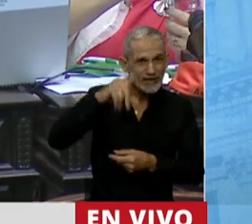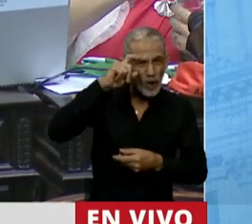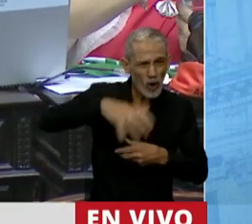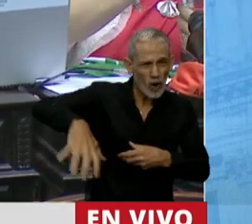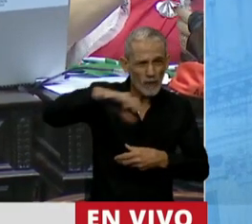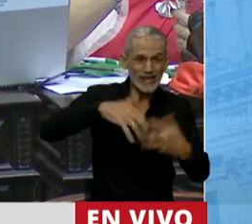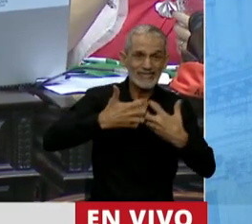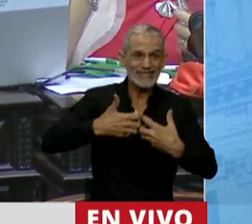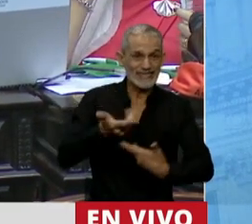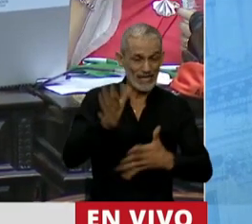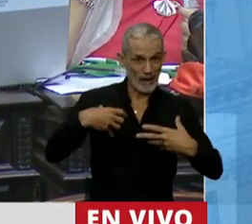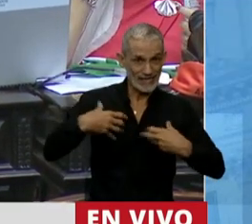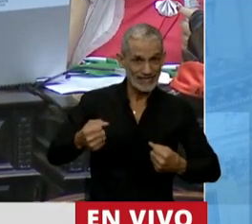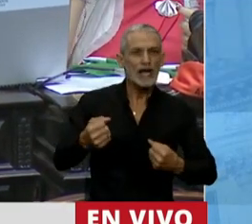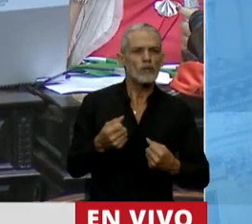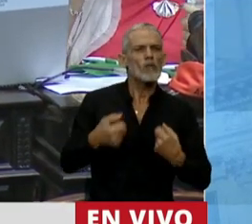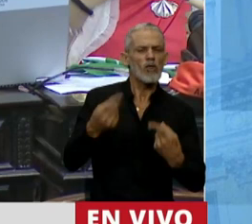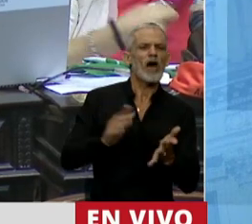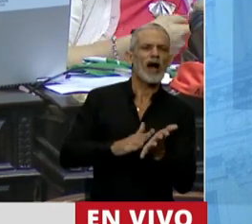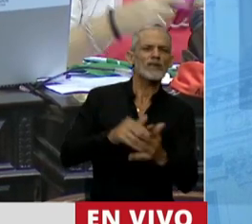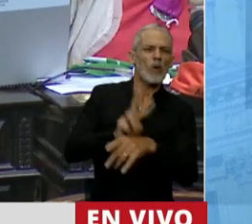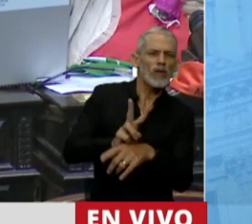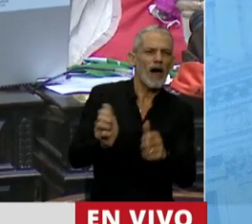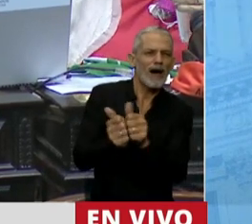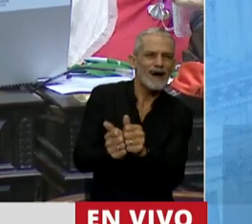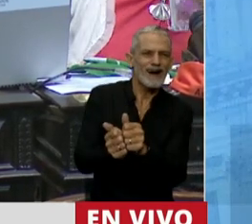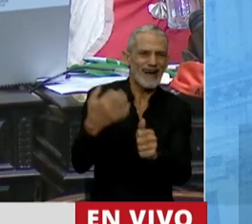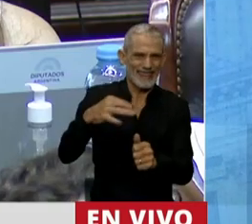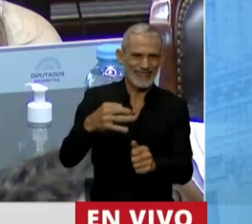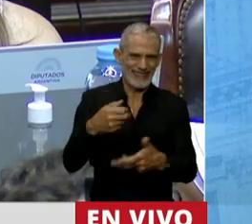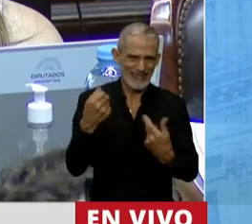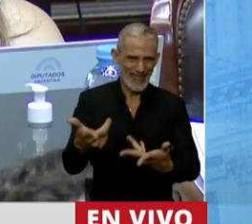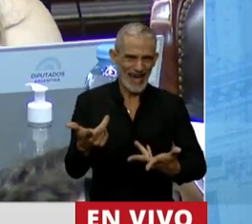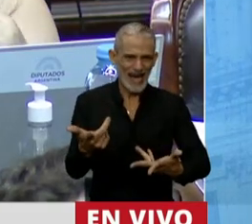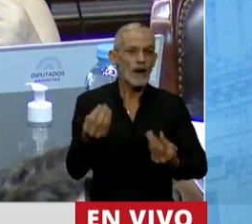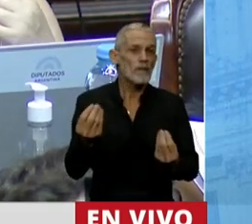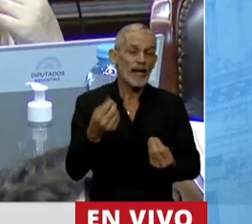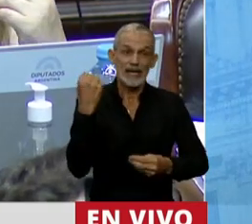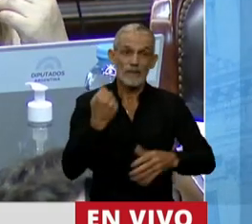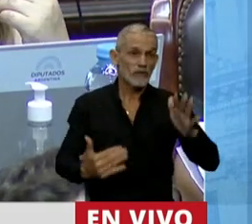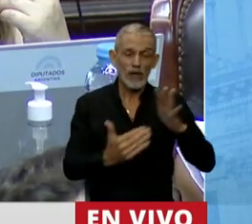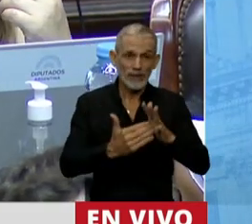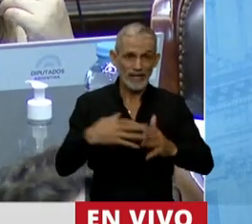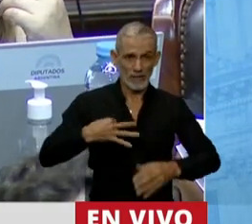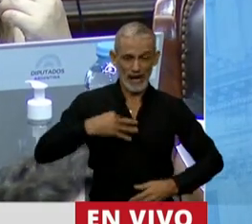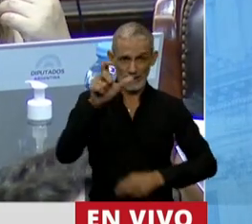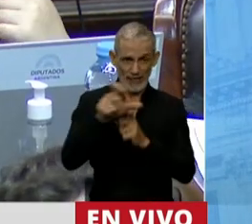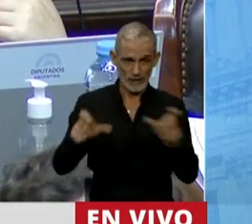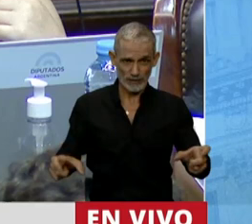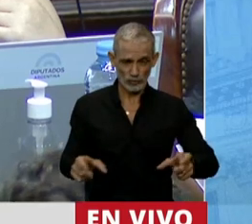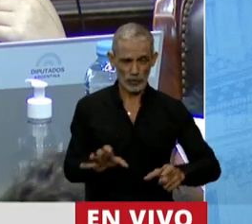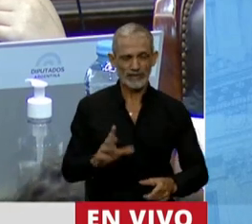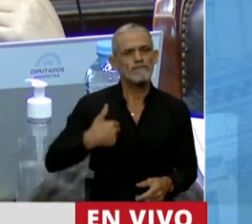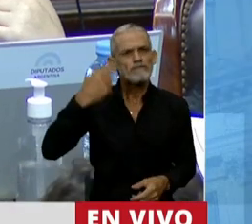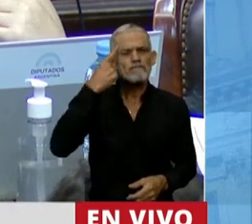que garantice ese acceso a la salud, ese cuidado, ese acompañamiento que es tan fundamental para la vida de las personas. Creo